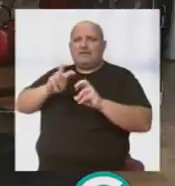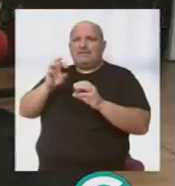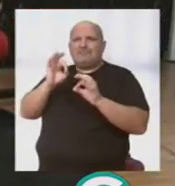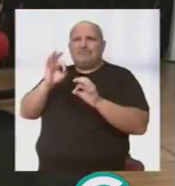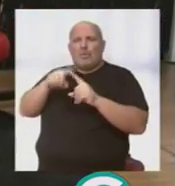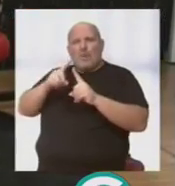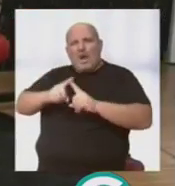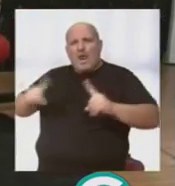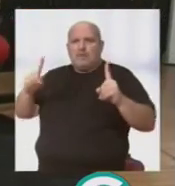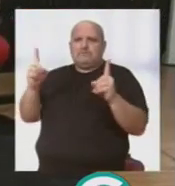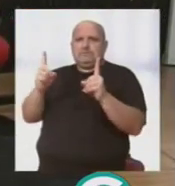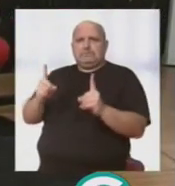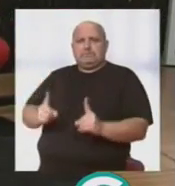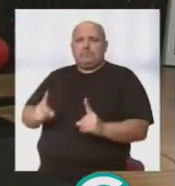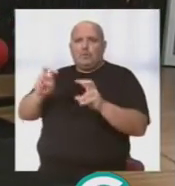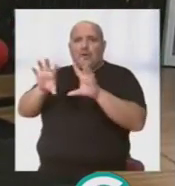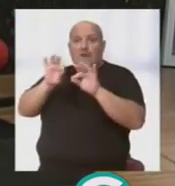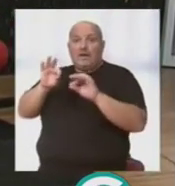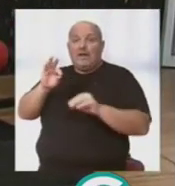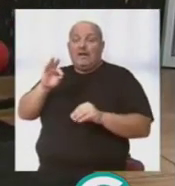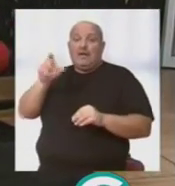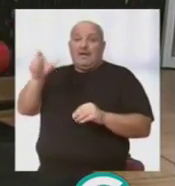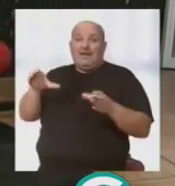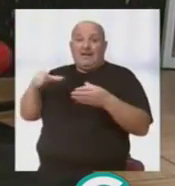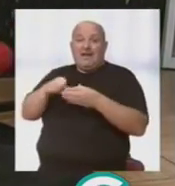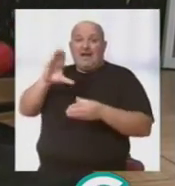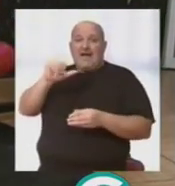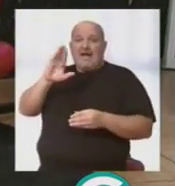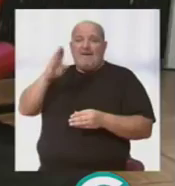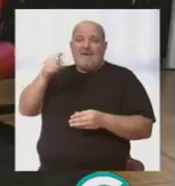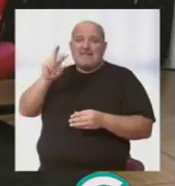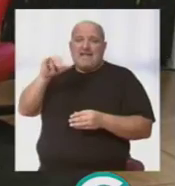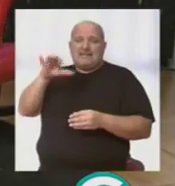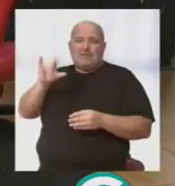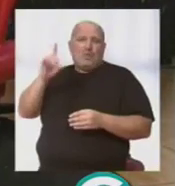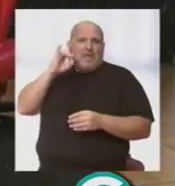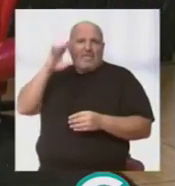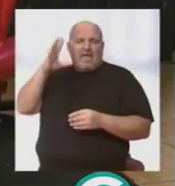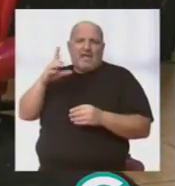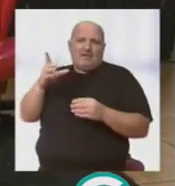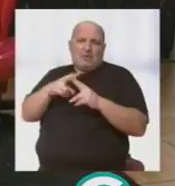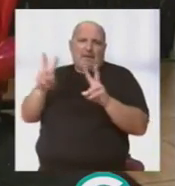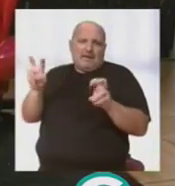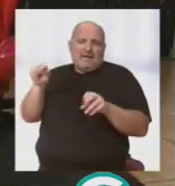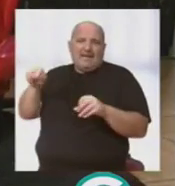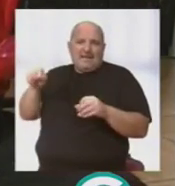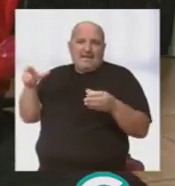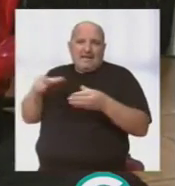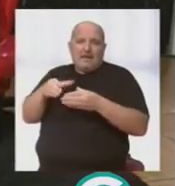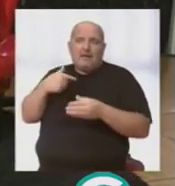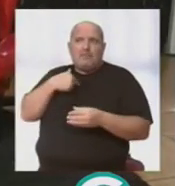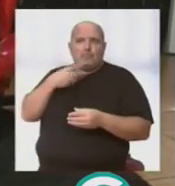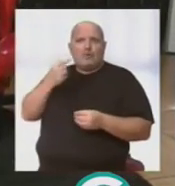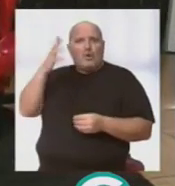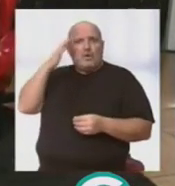excesivamente largo y sea así. Después lo de los Caballati, pues bueno, los Caballati es una idea, es una idea que surge porque a mí me